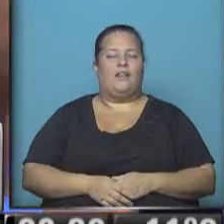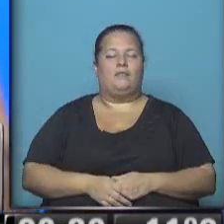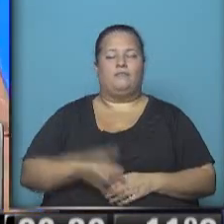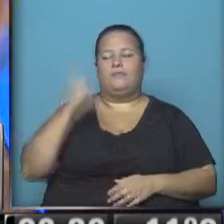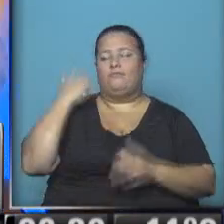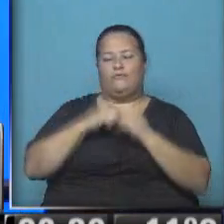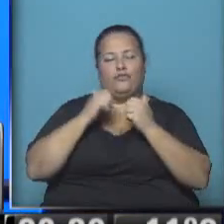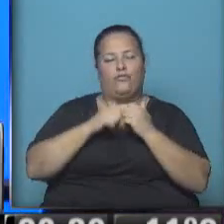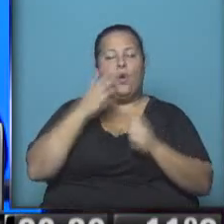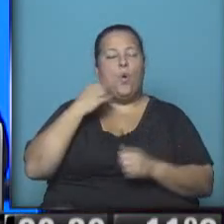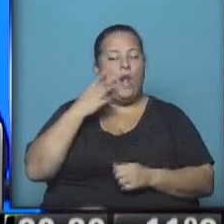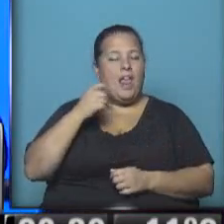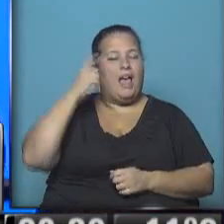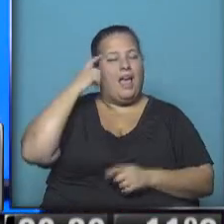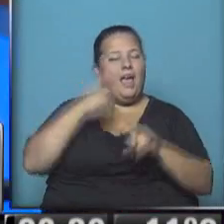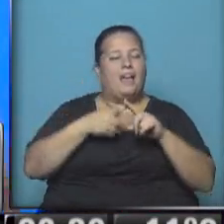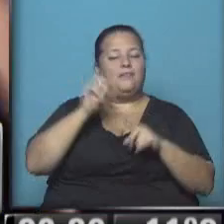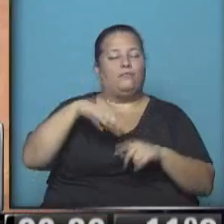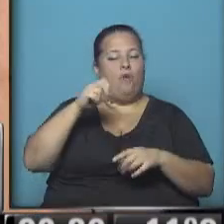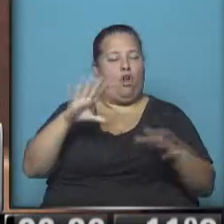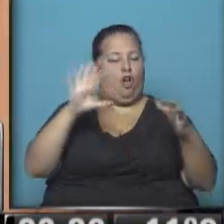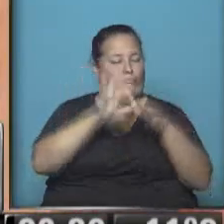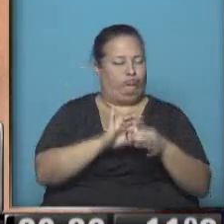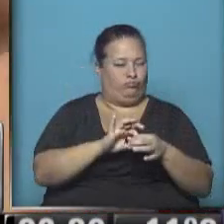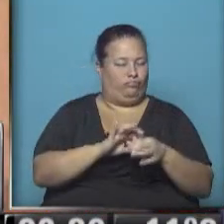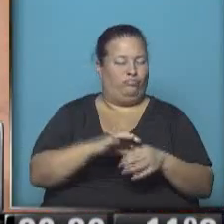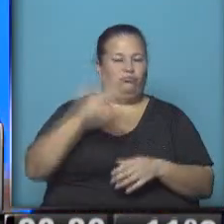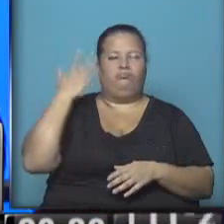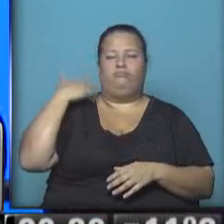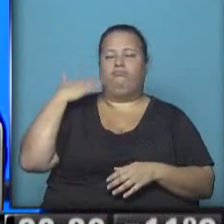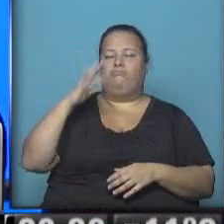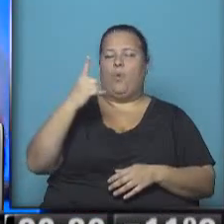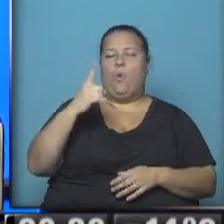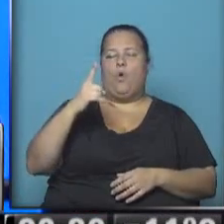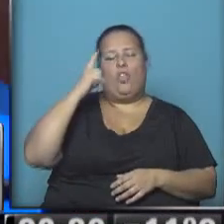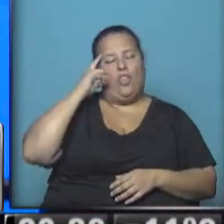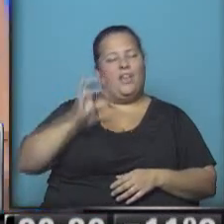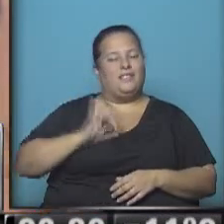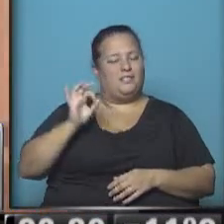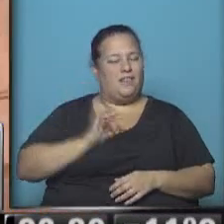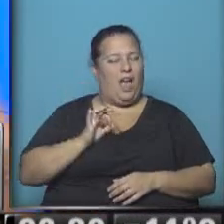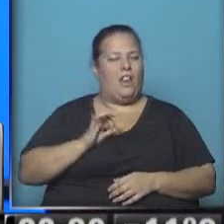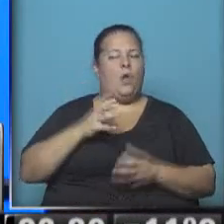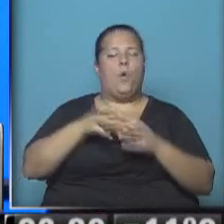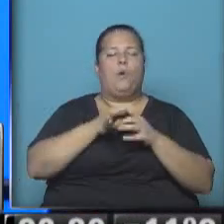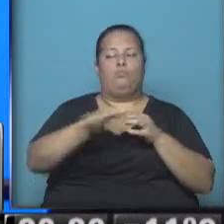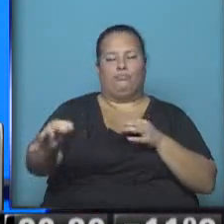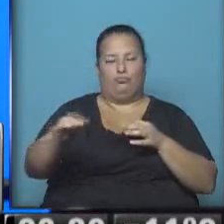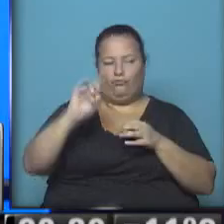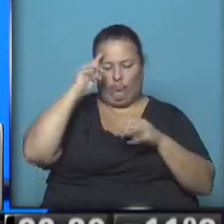Históricamente Urlingan pertenecía al partido de Morón, desde hace algo más de una década, es un partido